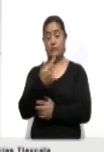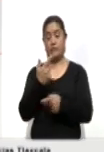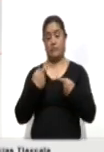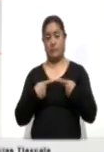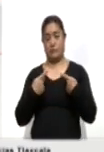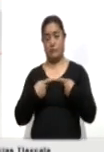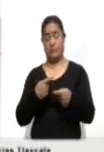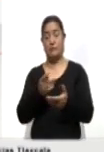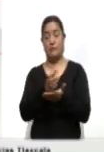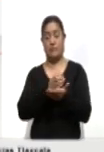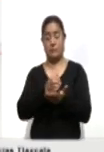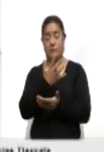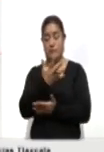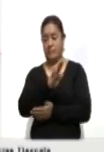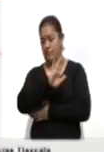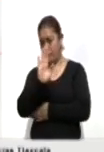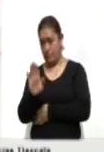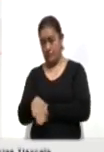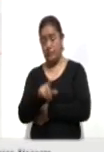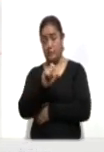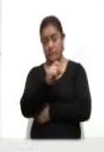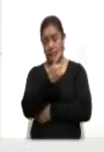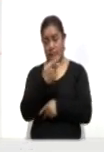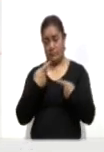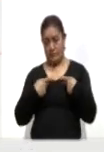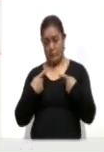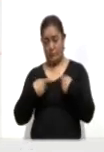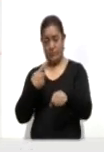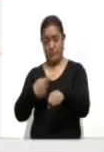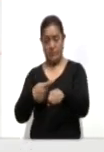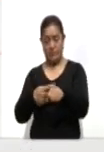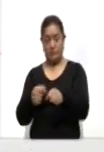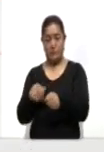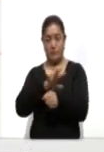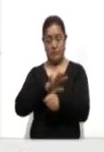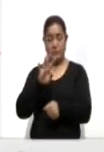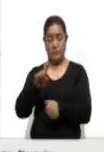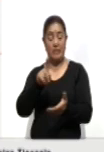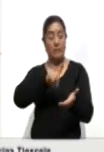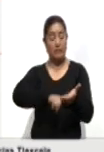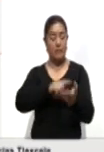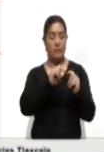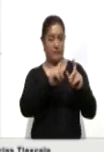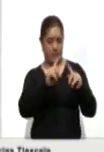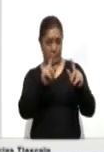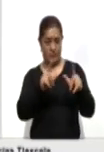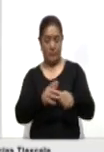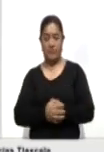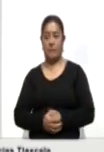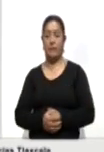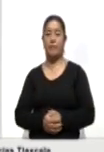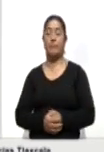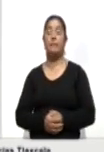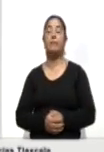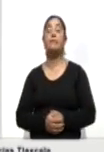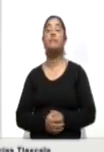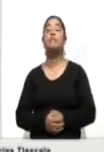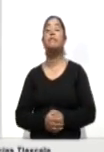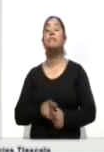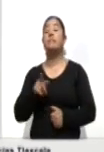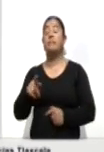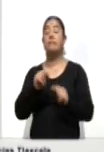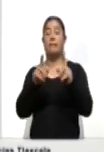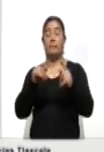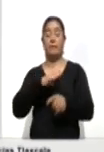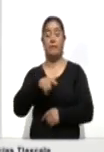recuperadas, 5 fallecimientos y 21 casos positivos de COVID-19 de tlaxcaltecas identificados en el estado. De esta manera, Tlaxcala